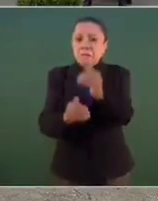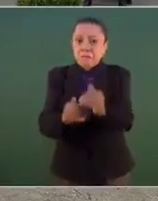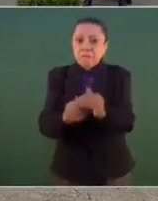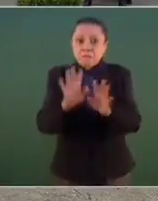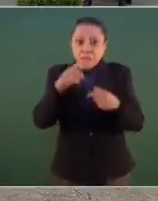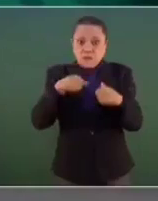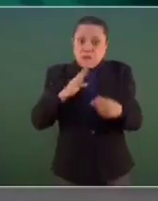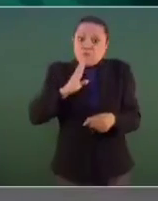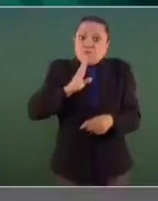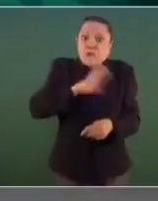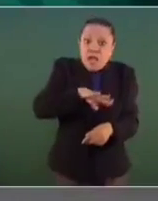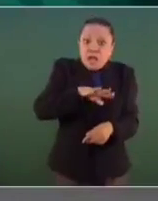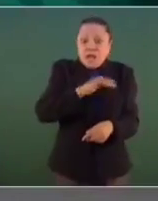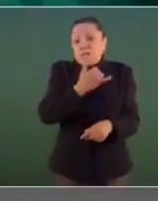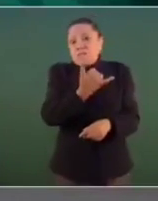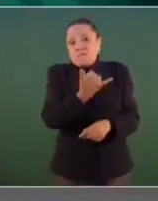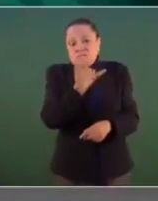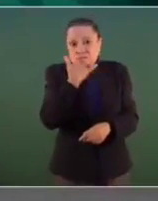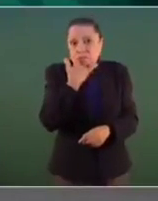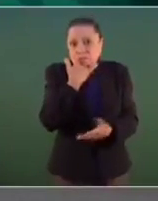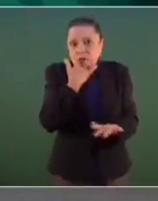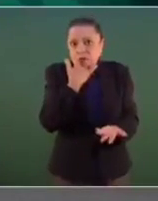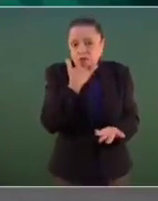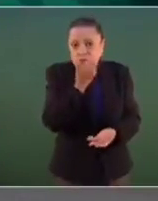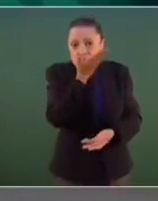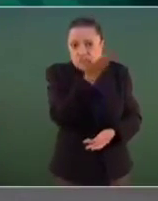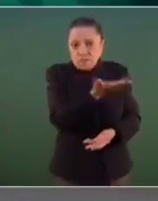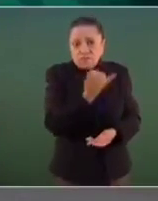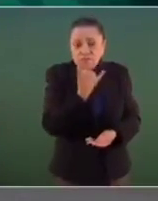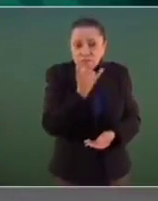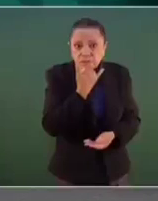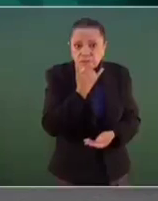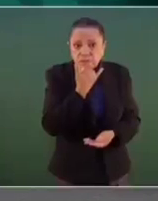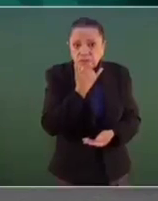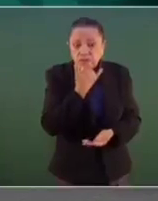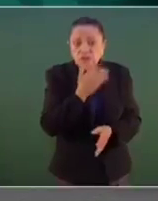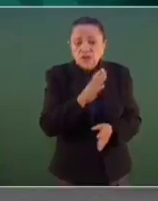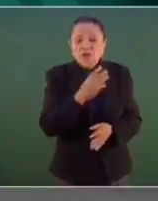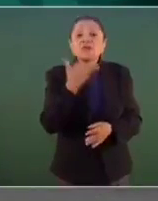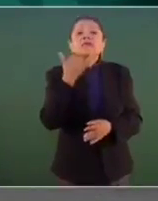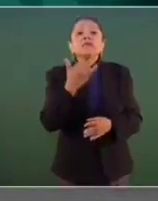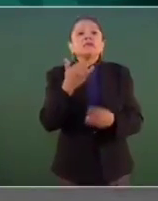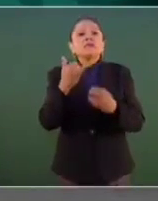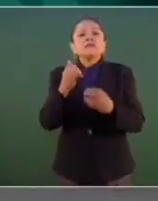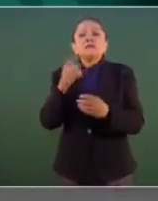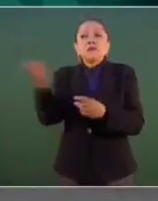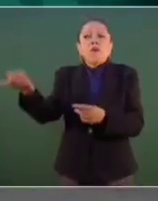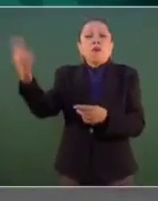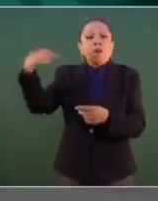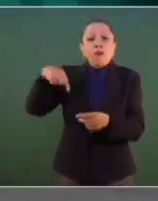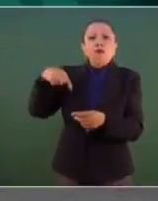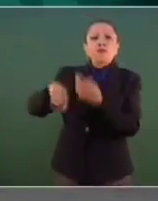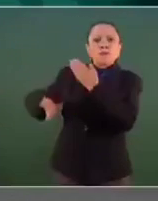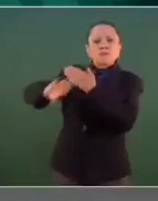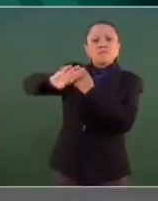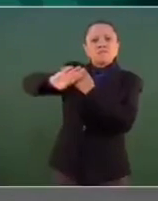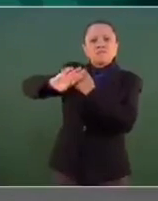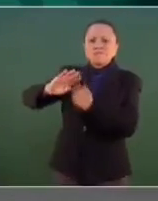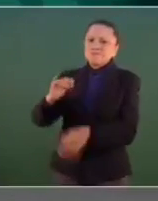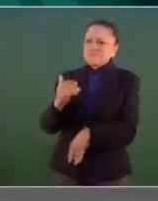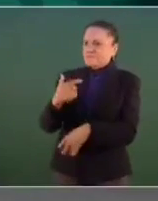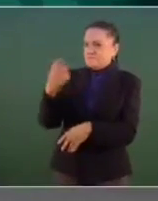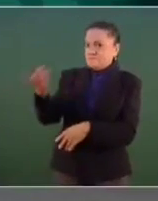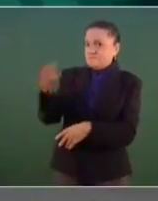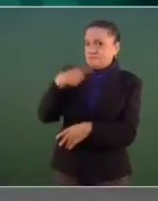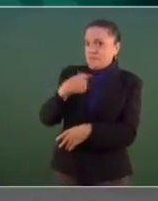mal y otórgalo si fuiste víctima